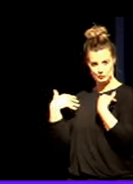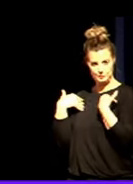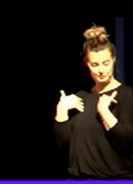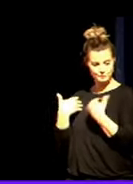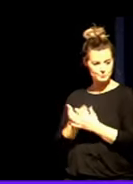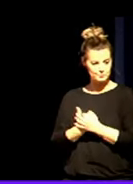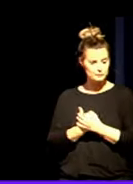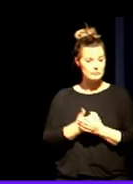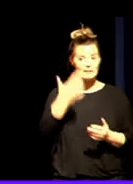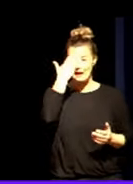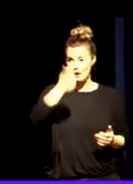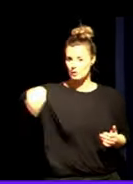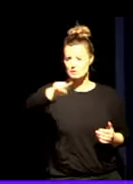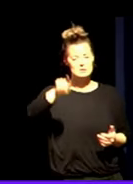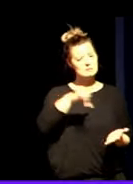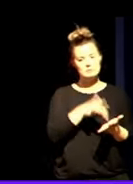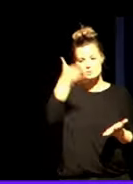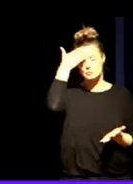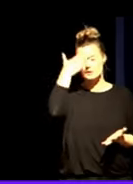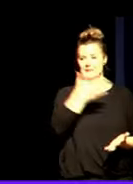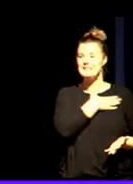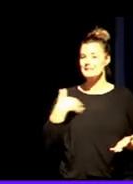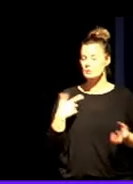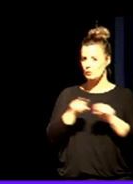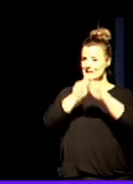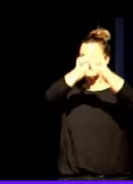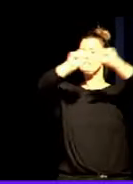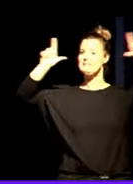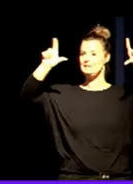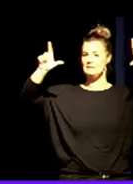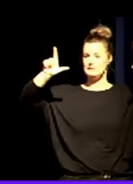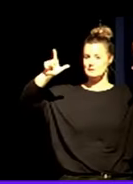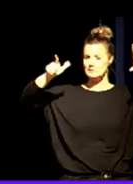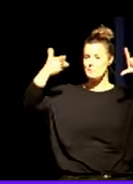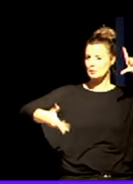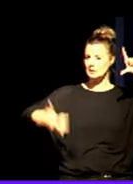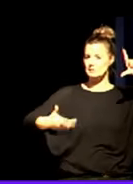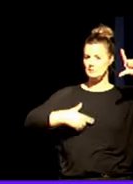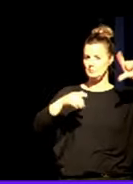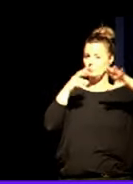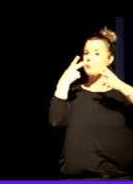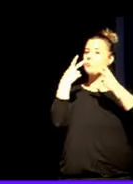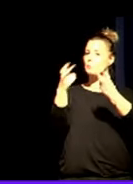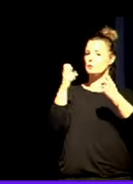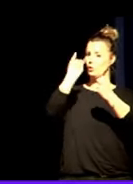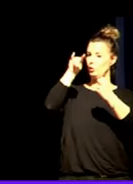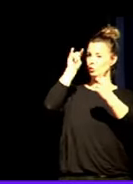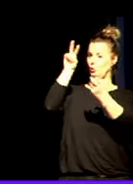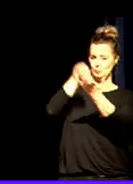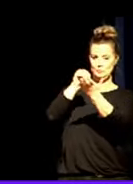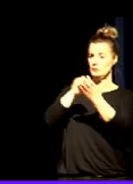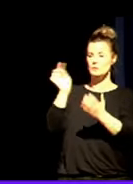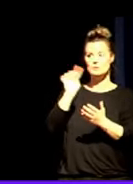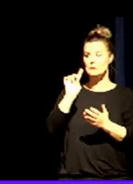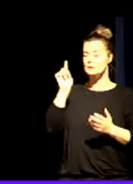acordaos y esto es fundamental esto lo quiero subrayar por eso lo he puesto dos veces no caigamos no caigamos